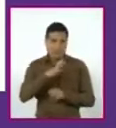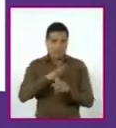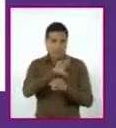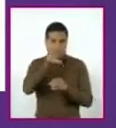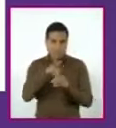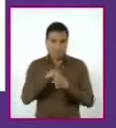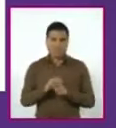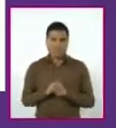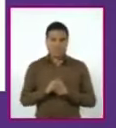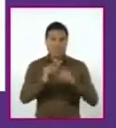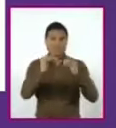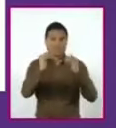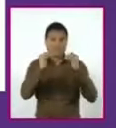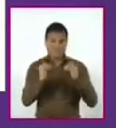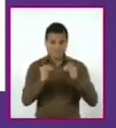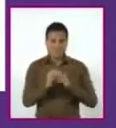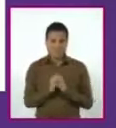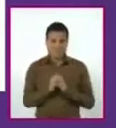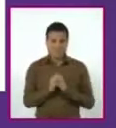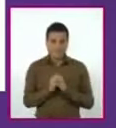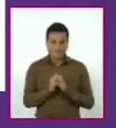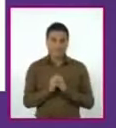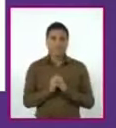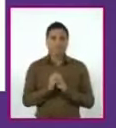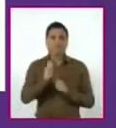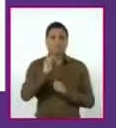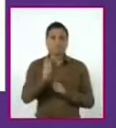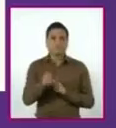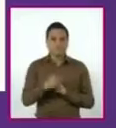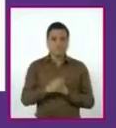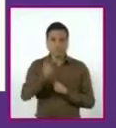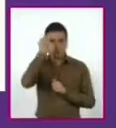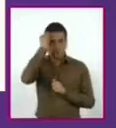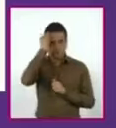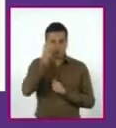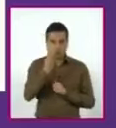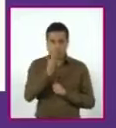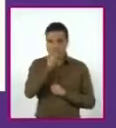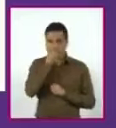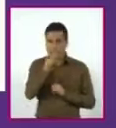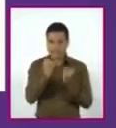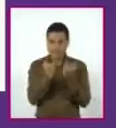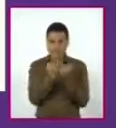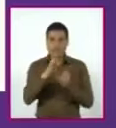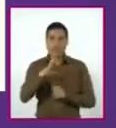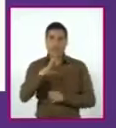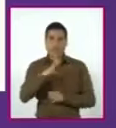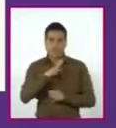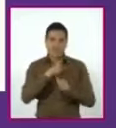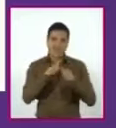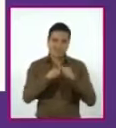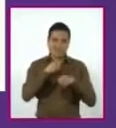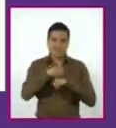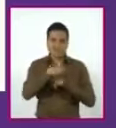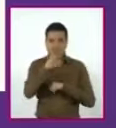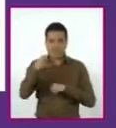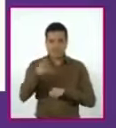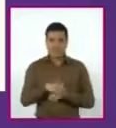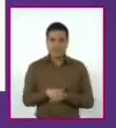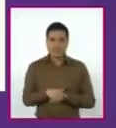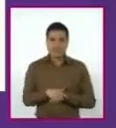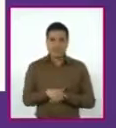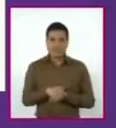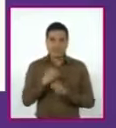La tercera expresión tiene el término cuadrático y el término lineal y el término independiente no aparece,